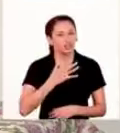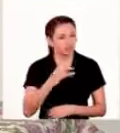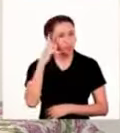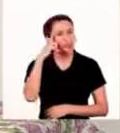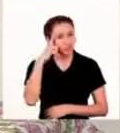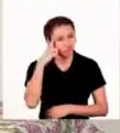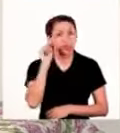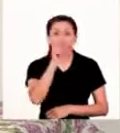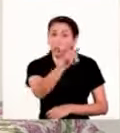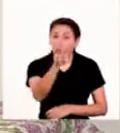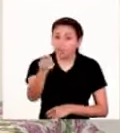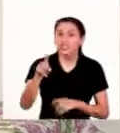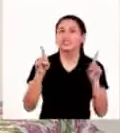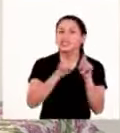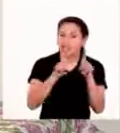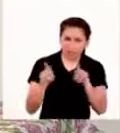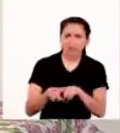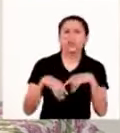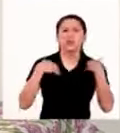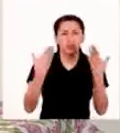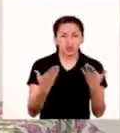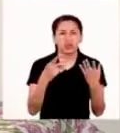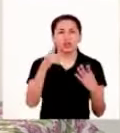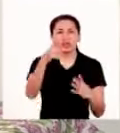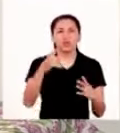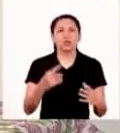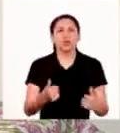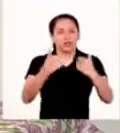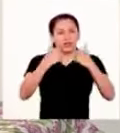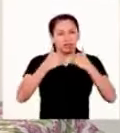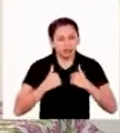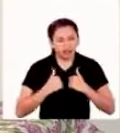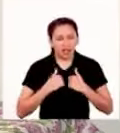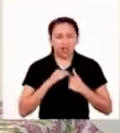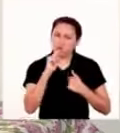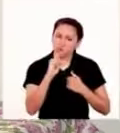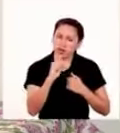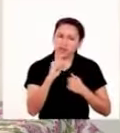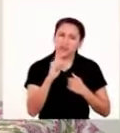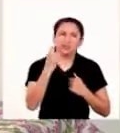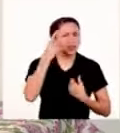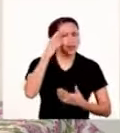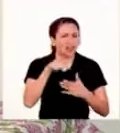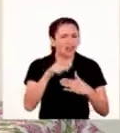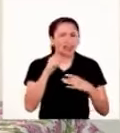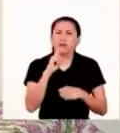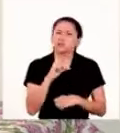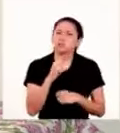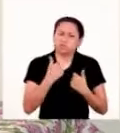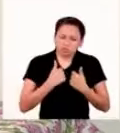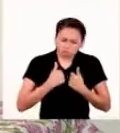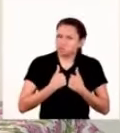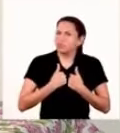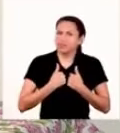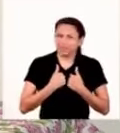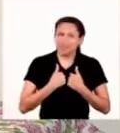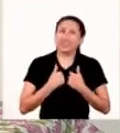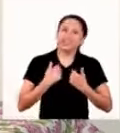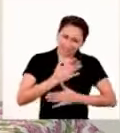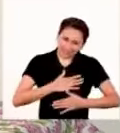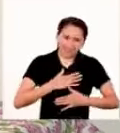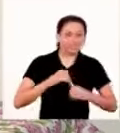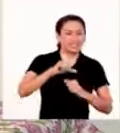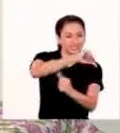Ahora, estoy segura que ustedes también pueden hacer una pausa en sus labores para compartir un momento y